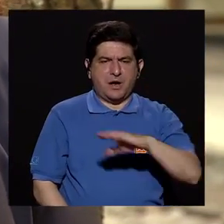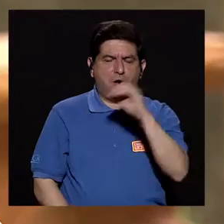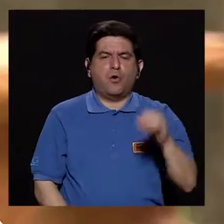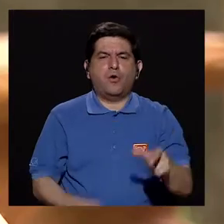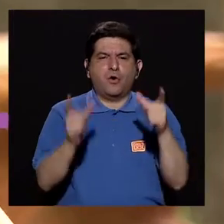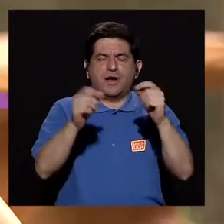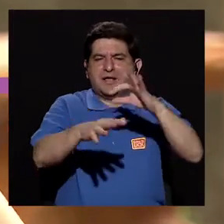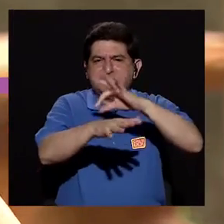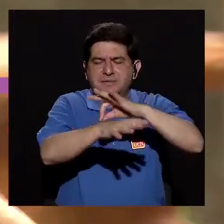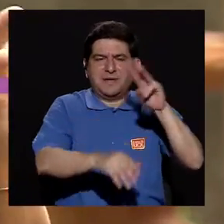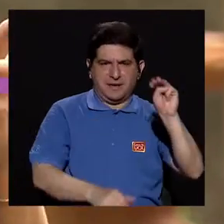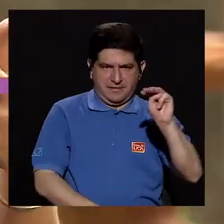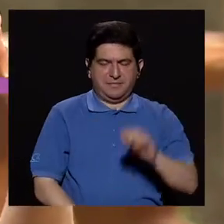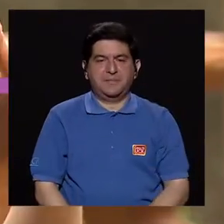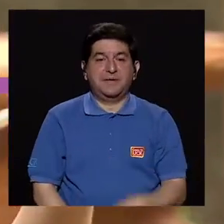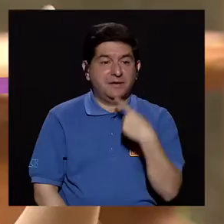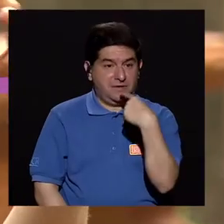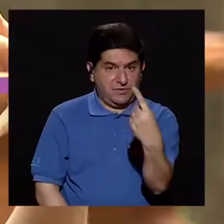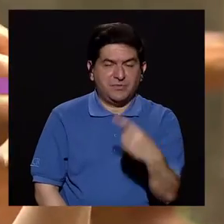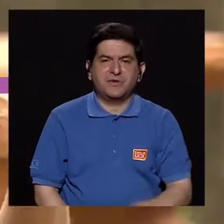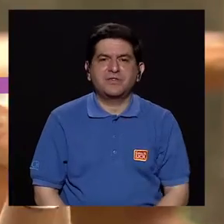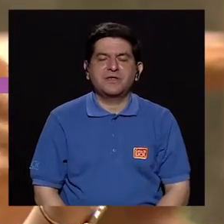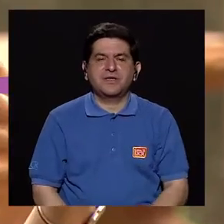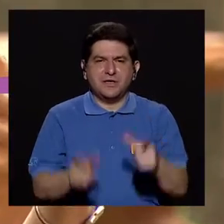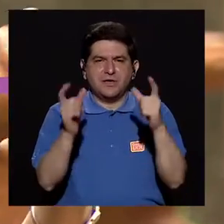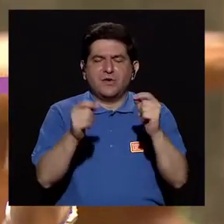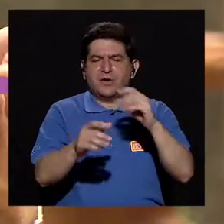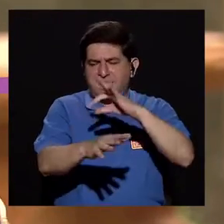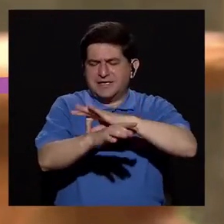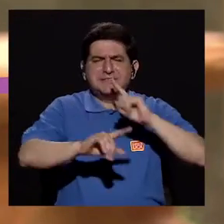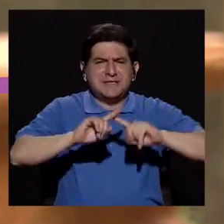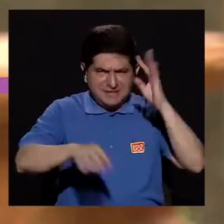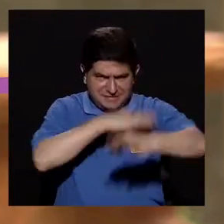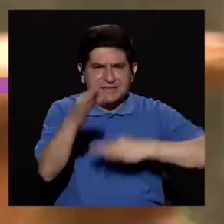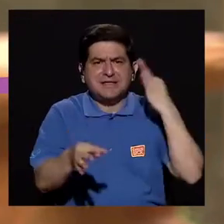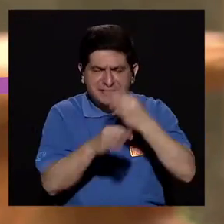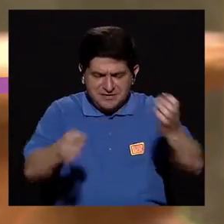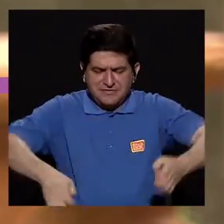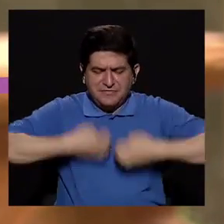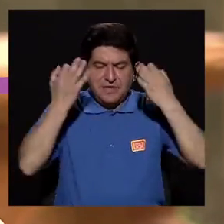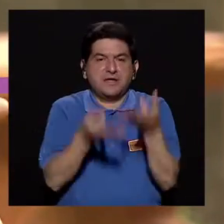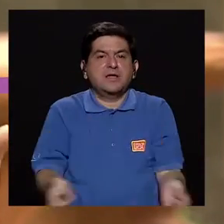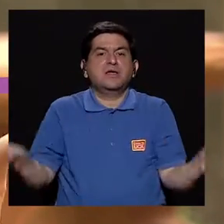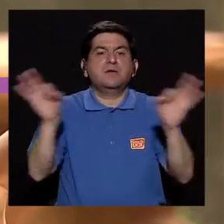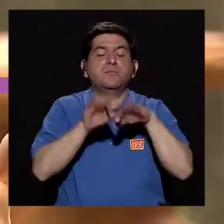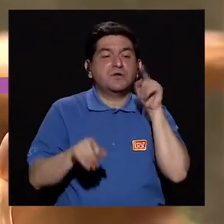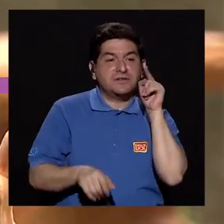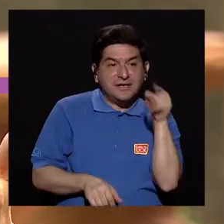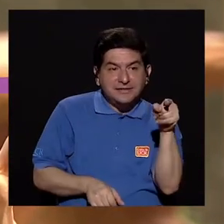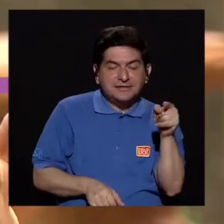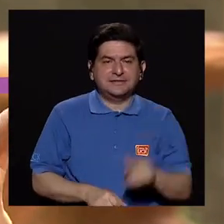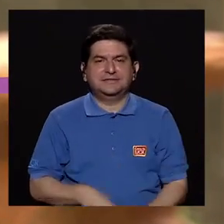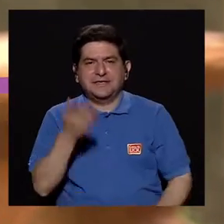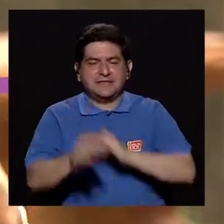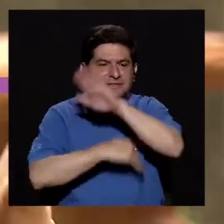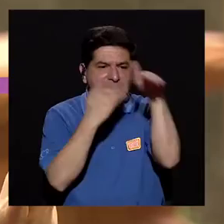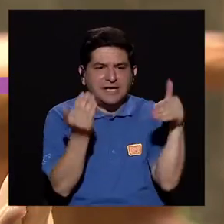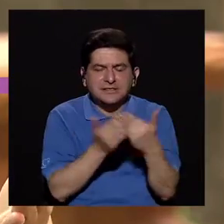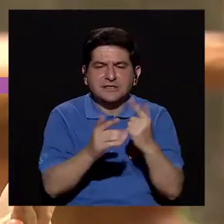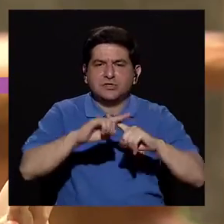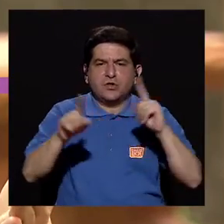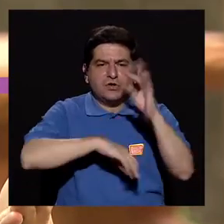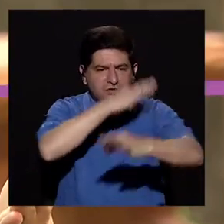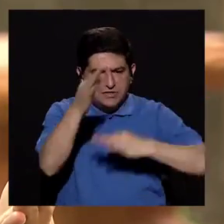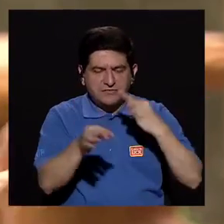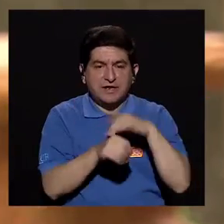piel. Bueno, como bien lo decía usted, el cáncer de piel hay muchos tipos. La importancia del melanoma es que tal vez de todos los